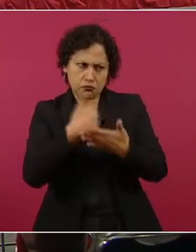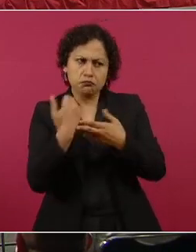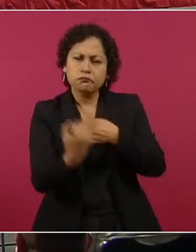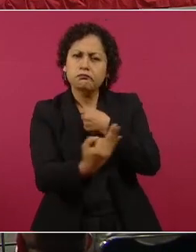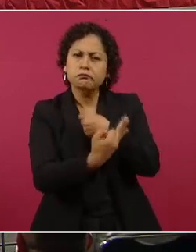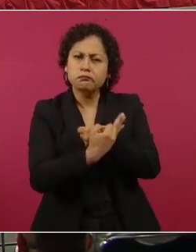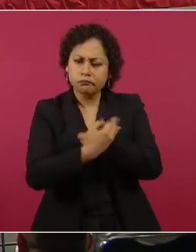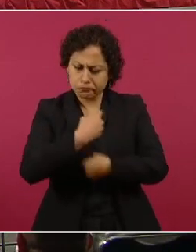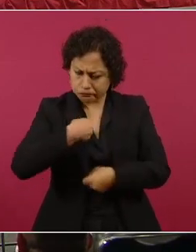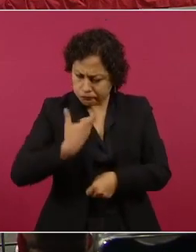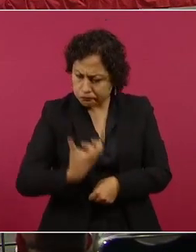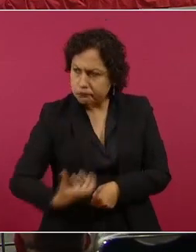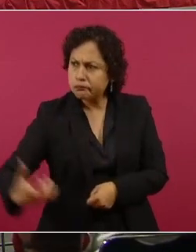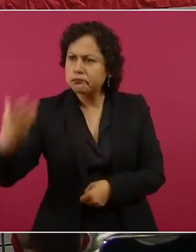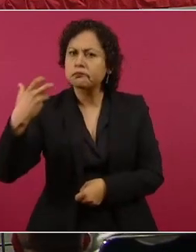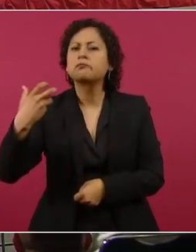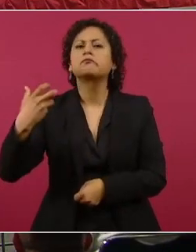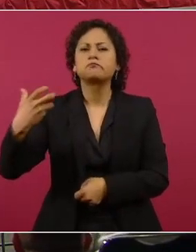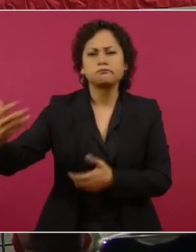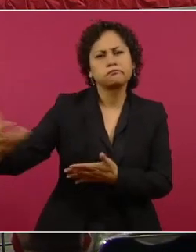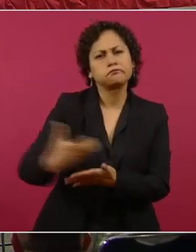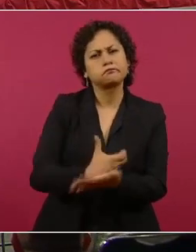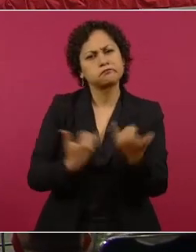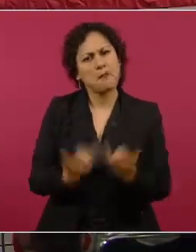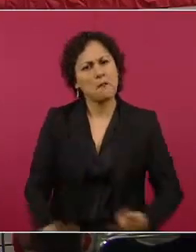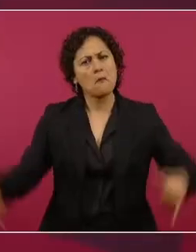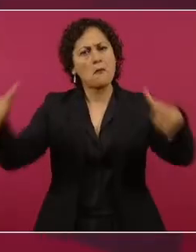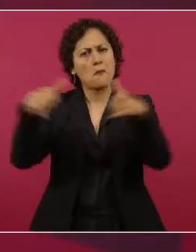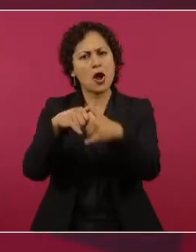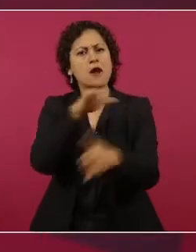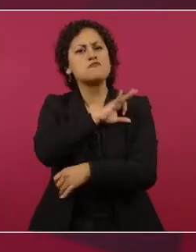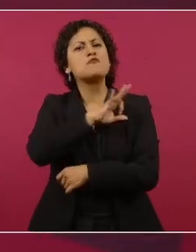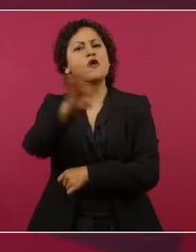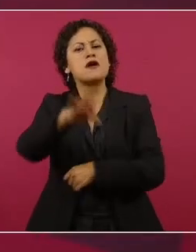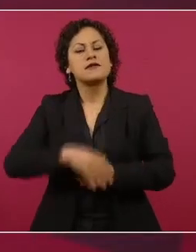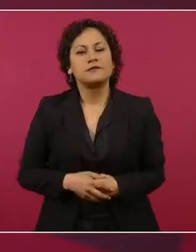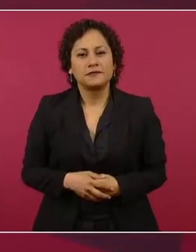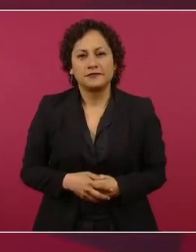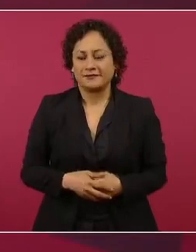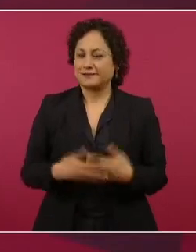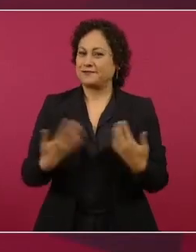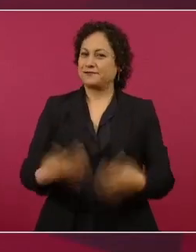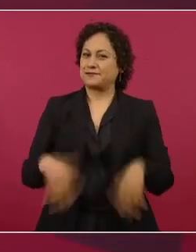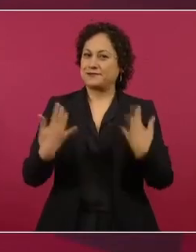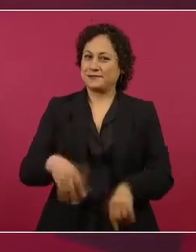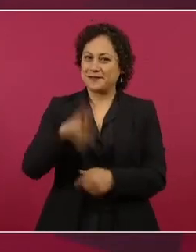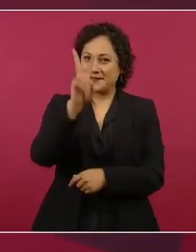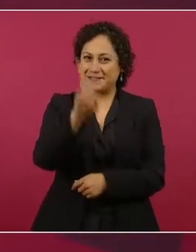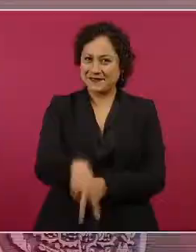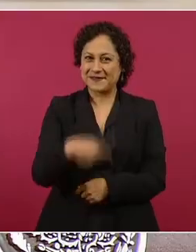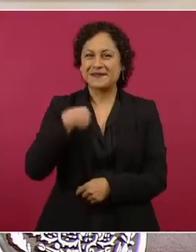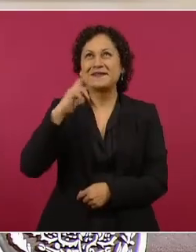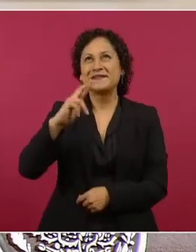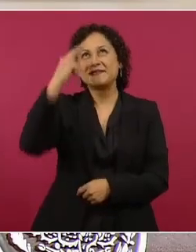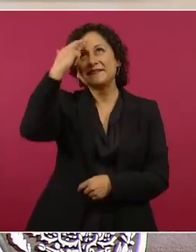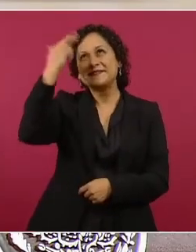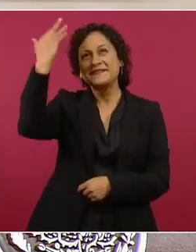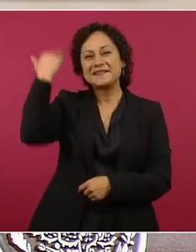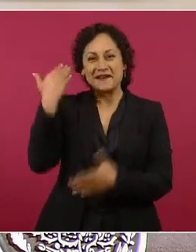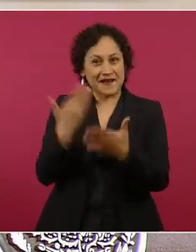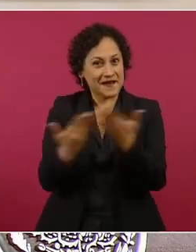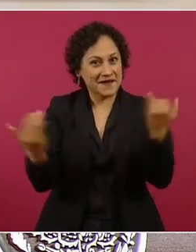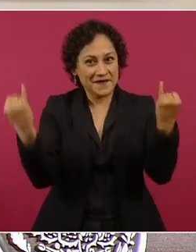se la vengan a entregar aquí al presidente, que él nunca dice nada,